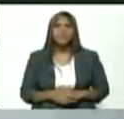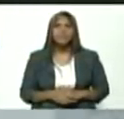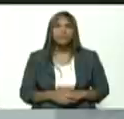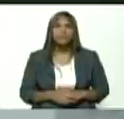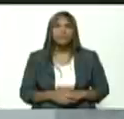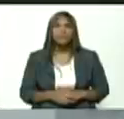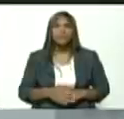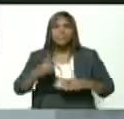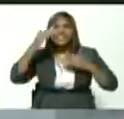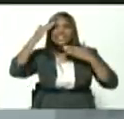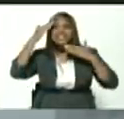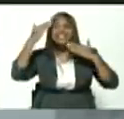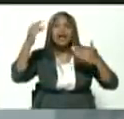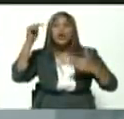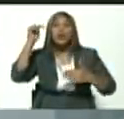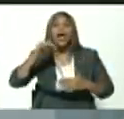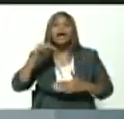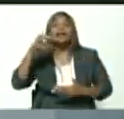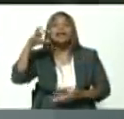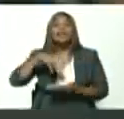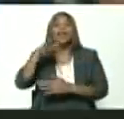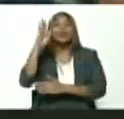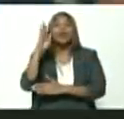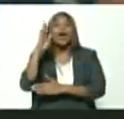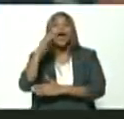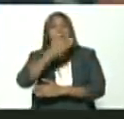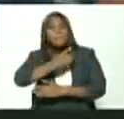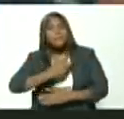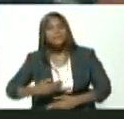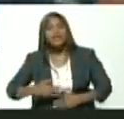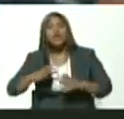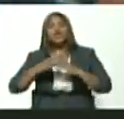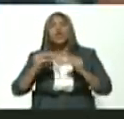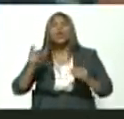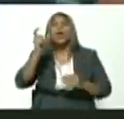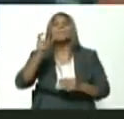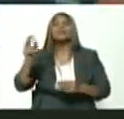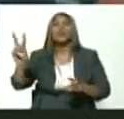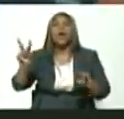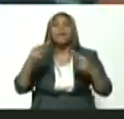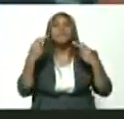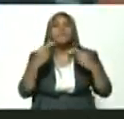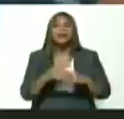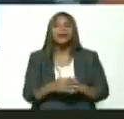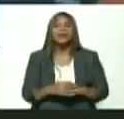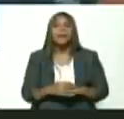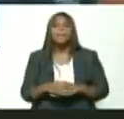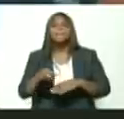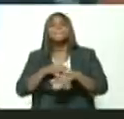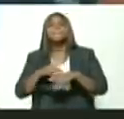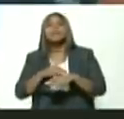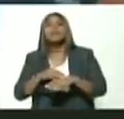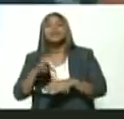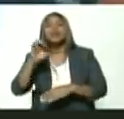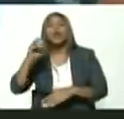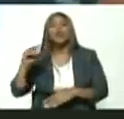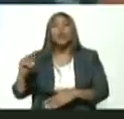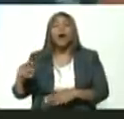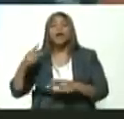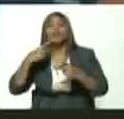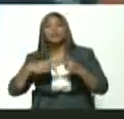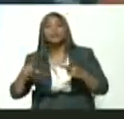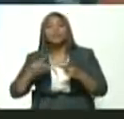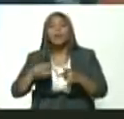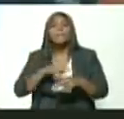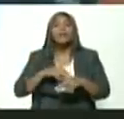un saludo desde acá del Estado Lara mi presidente y a todos los presentes allá el ministro Eduardo Piñate Héctor